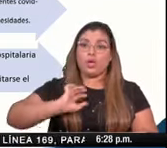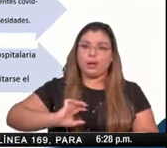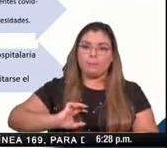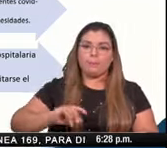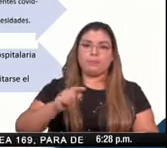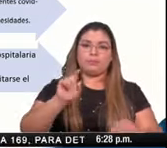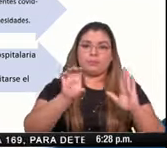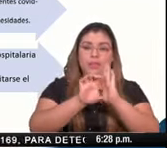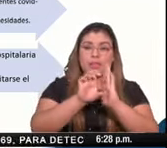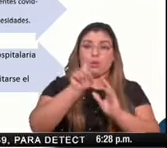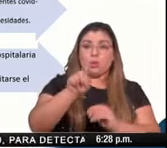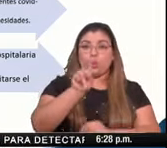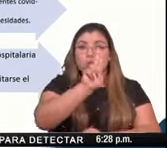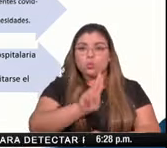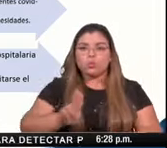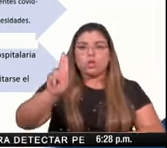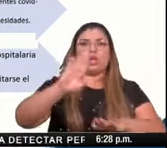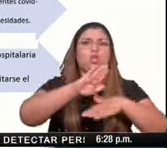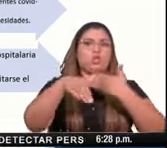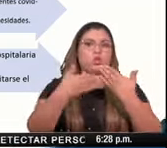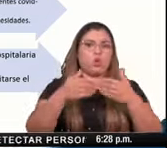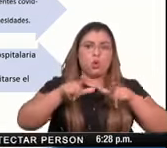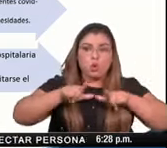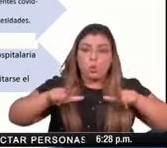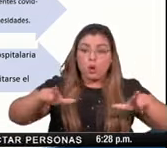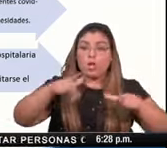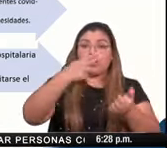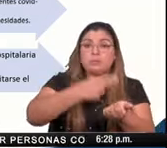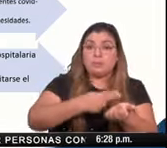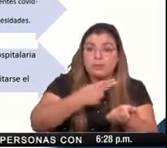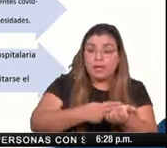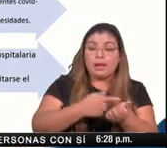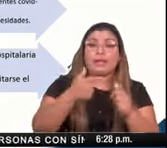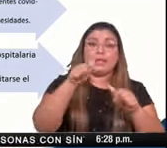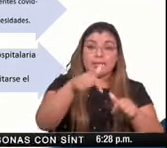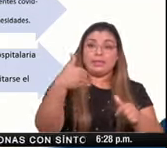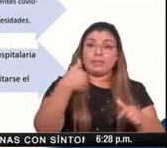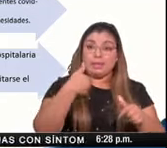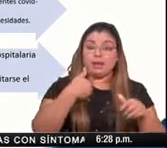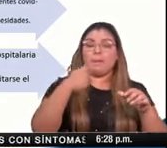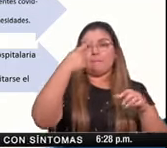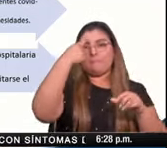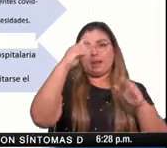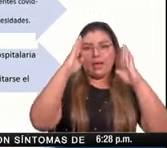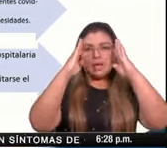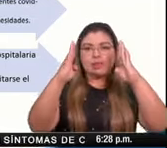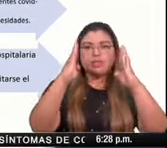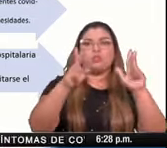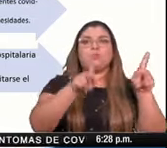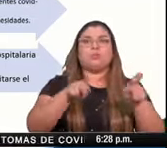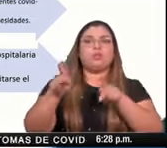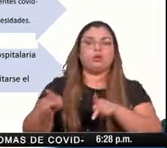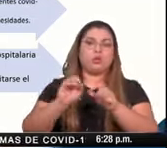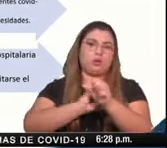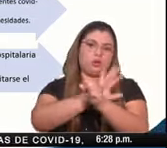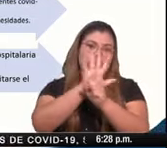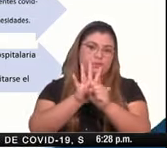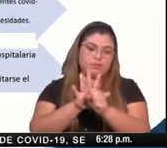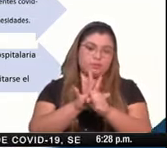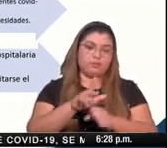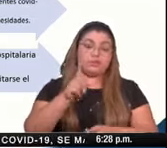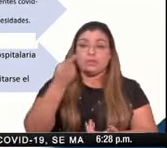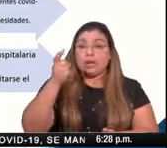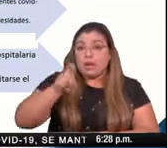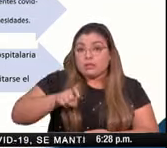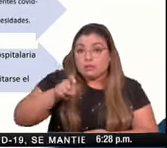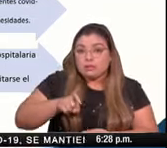utilizamos las instalaciones habilitadas para la atención de pacientes COVID-19 de